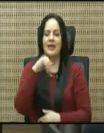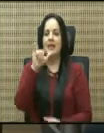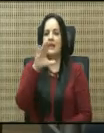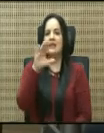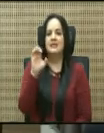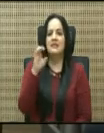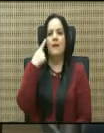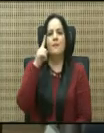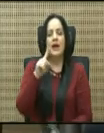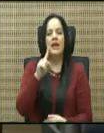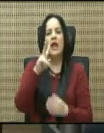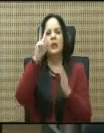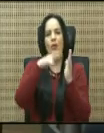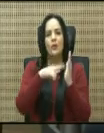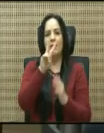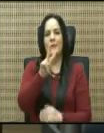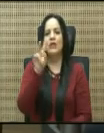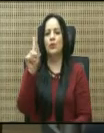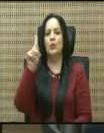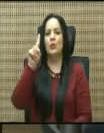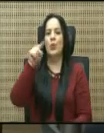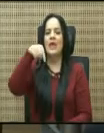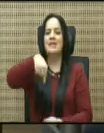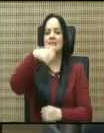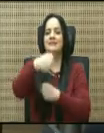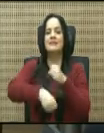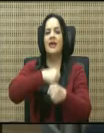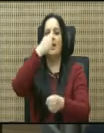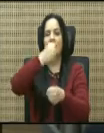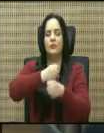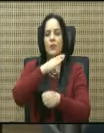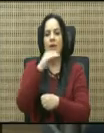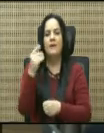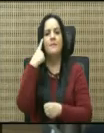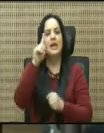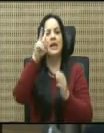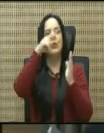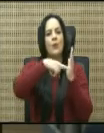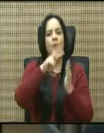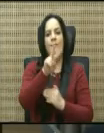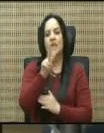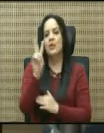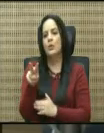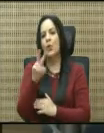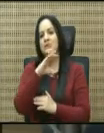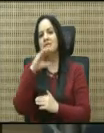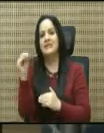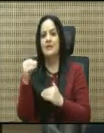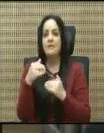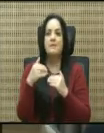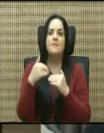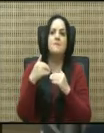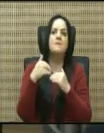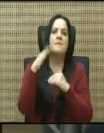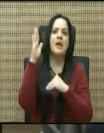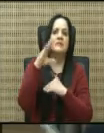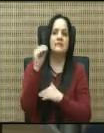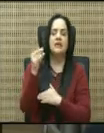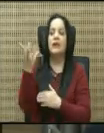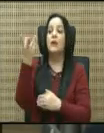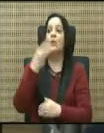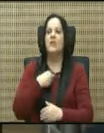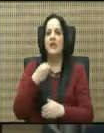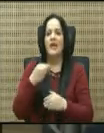para el 2021, o sea, este año, y para el 2022 o más. Que nos diga además